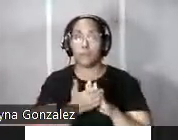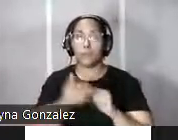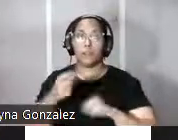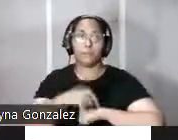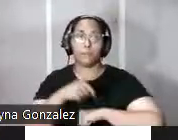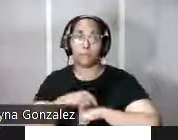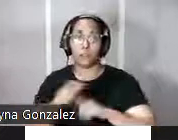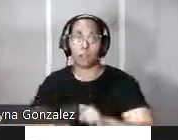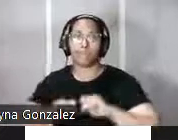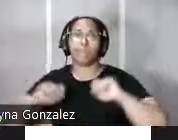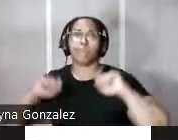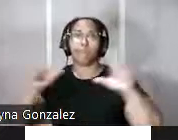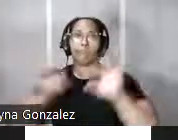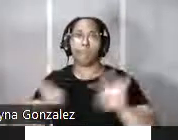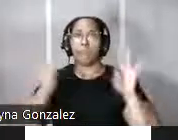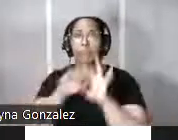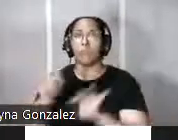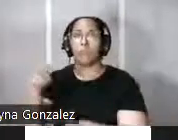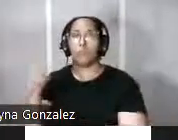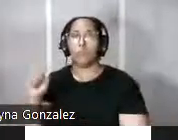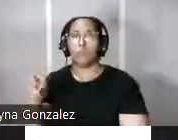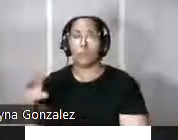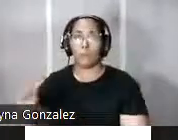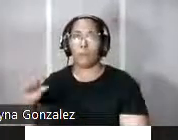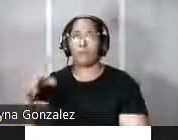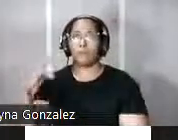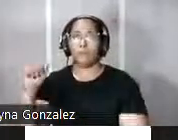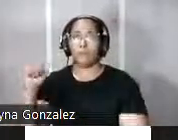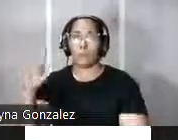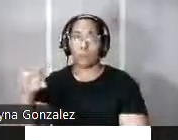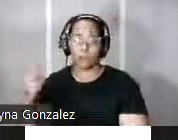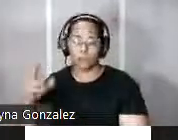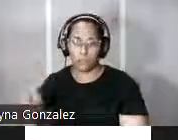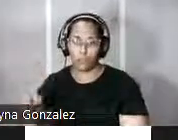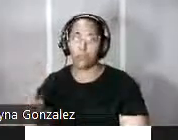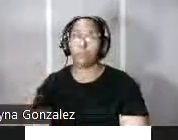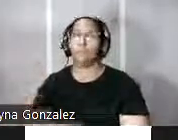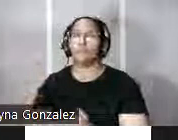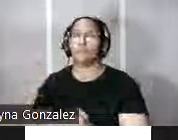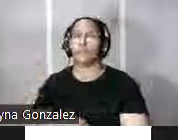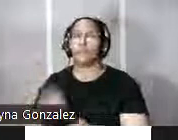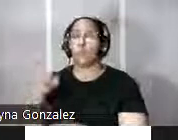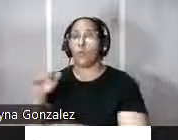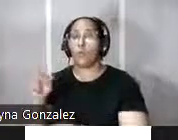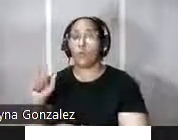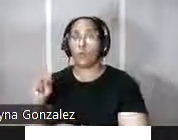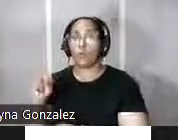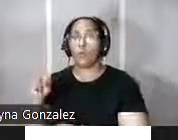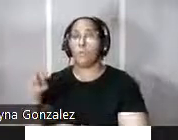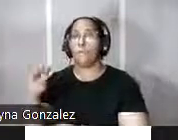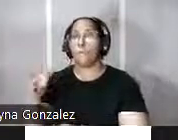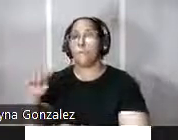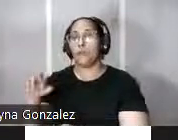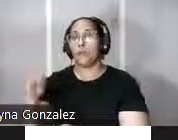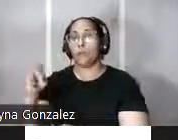destaca la labor de Tomás Sedeño como ingeniero jefe de las reales obras de fortificación y de Juan Manuel de la Cruz un ingeniero